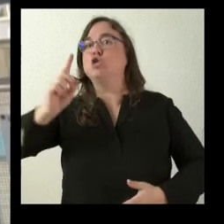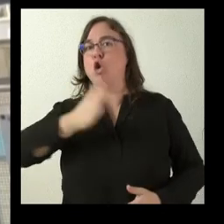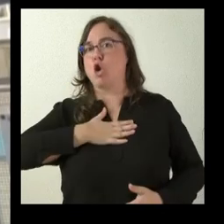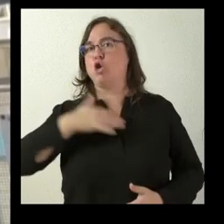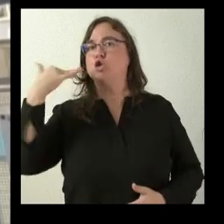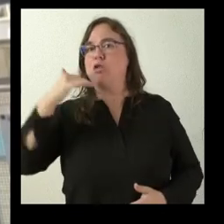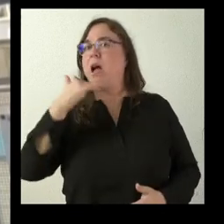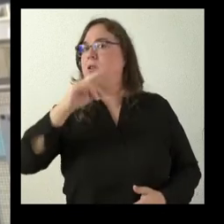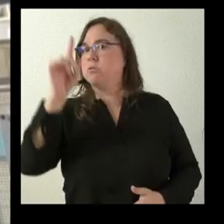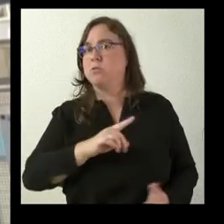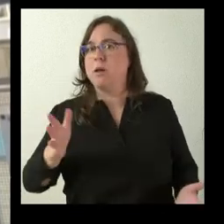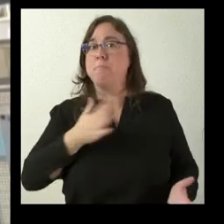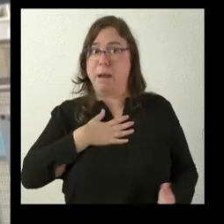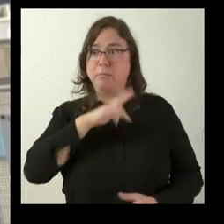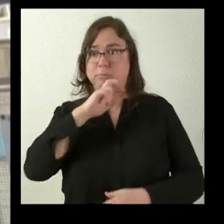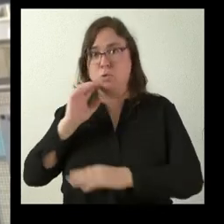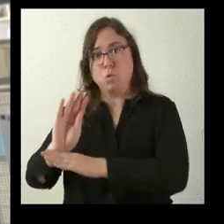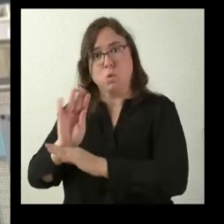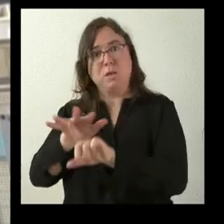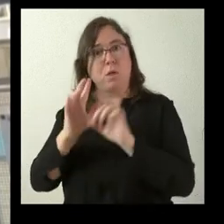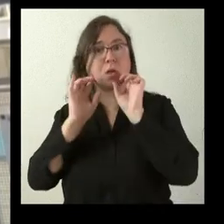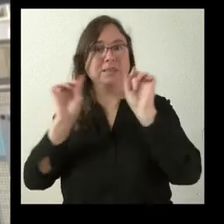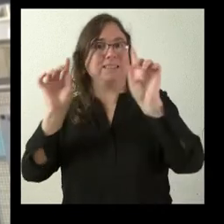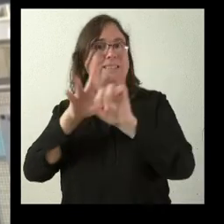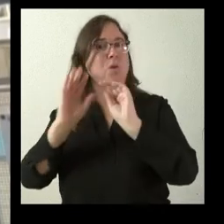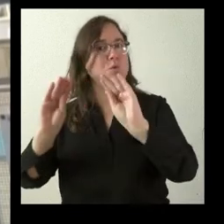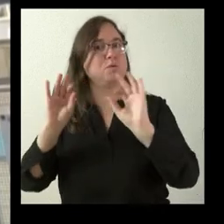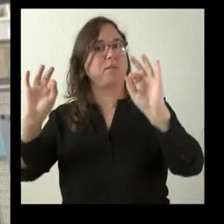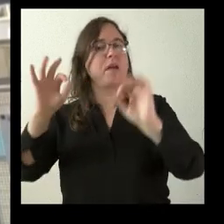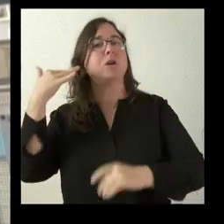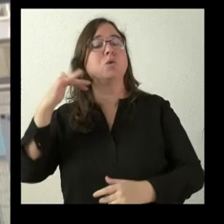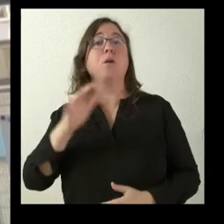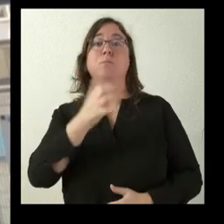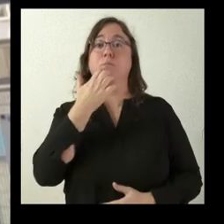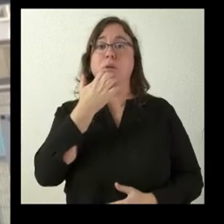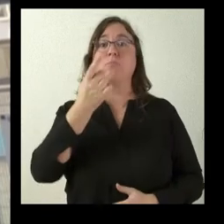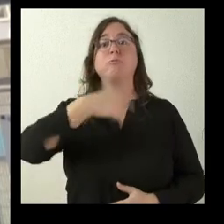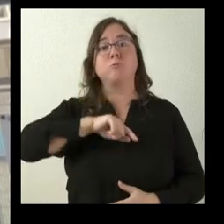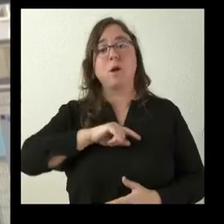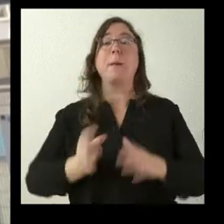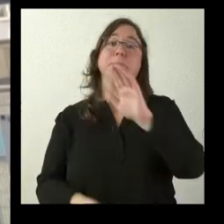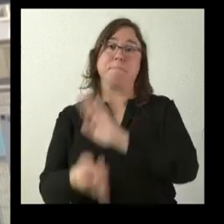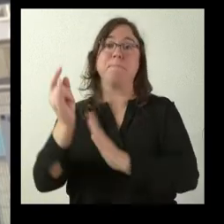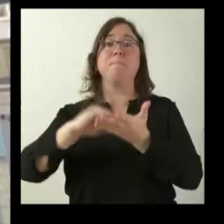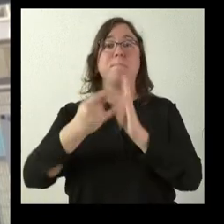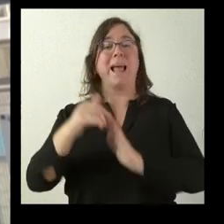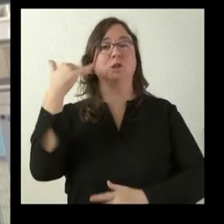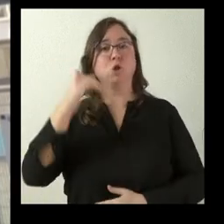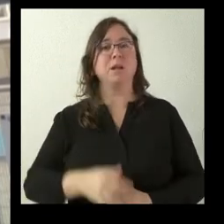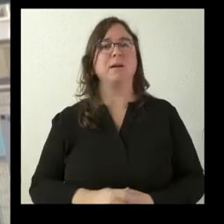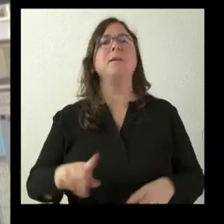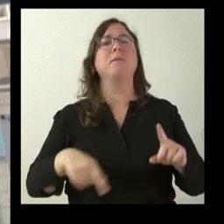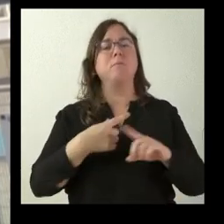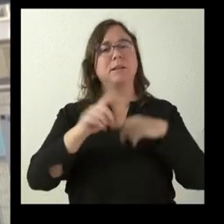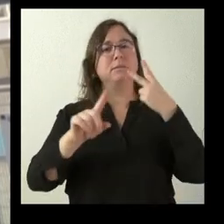provincia de Soria, para mantener esta singularidad de la que se abre y para la que, entre otras cosas, también se impulsa el plan Soria. Y, por otro